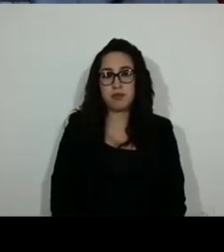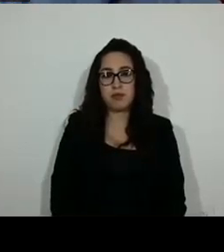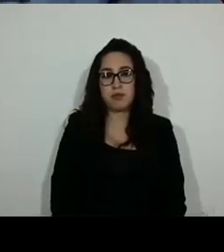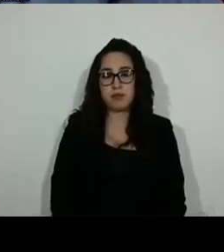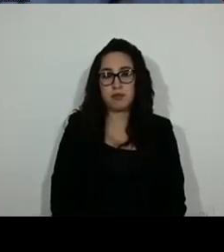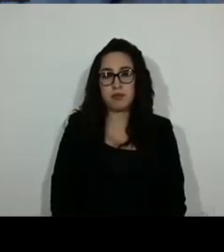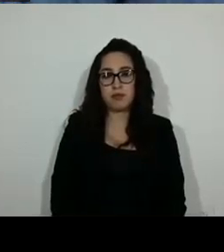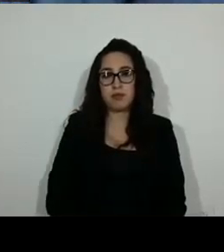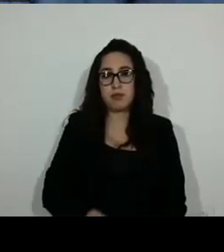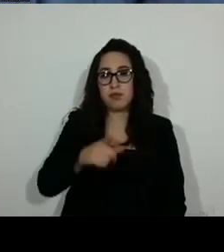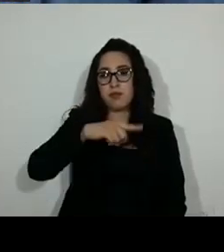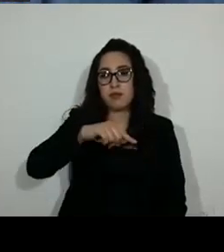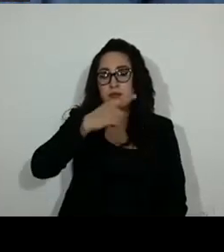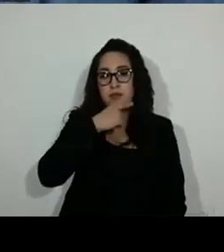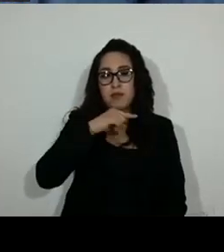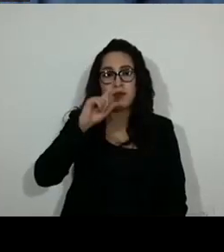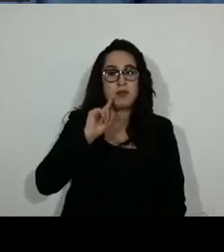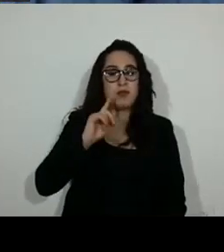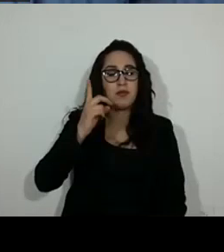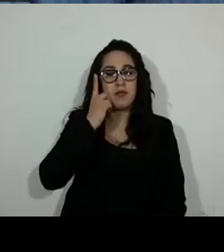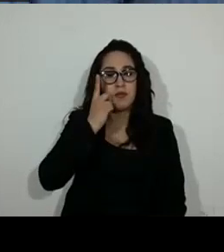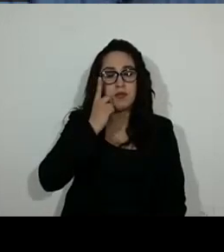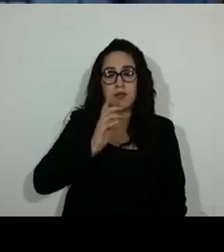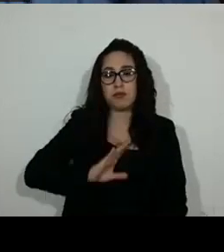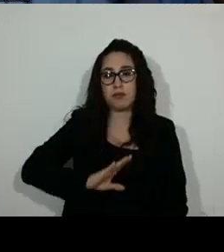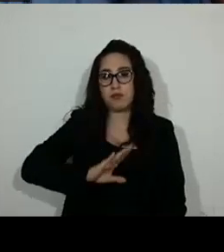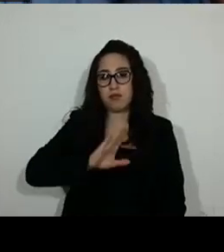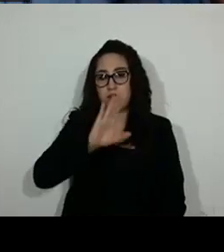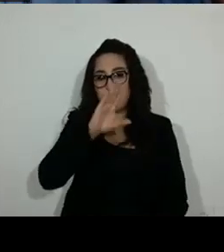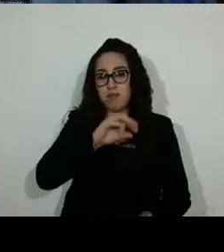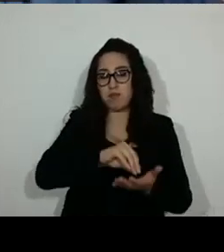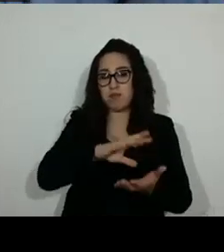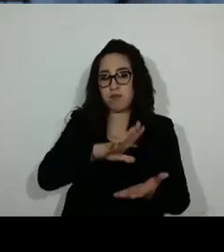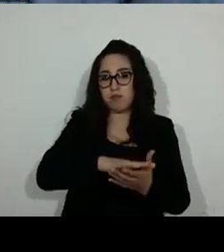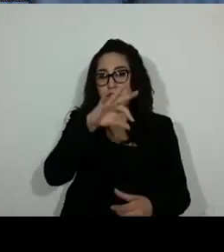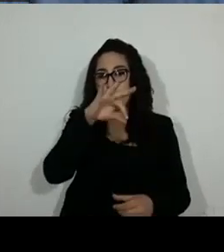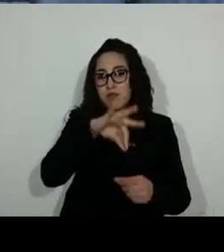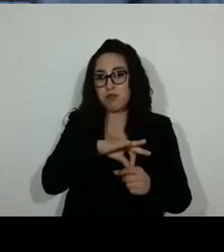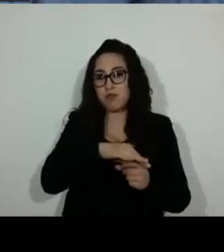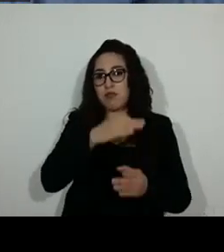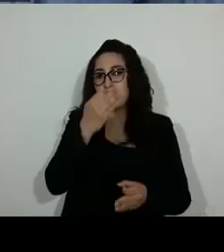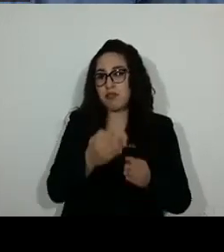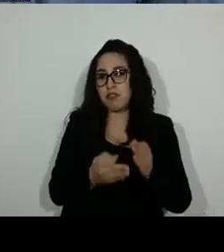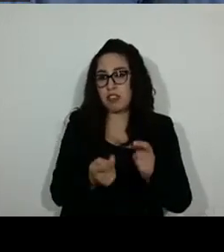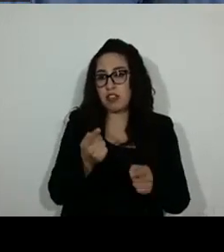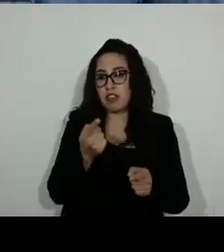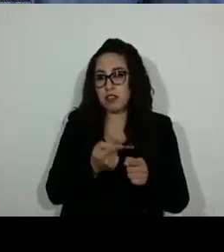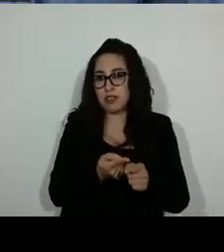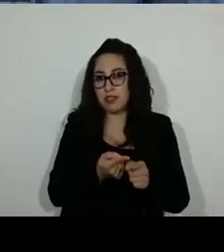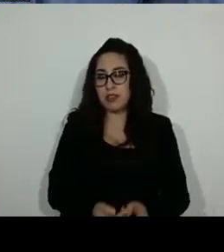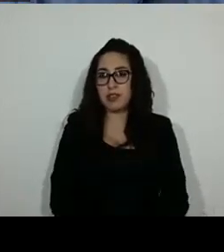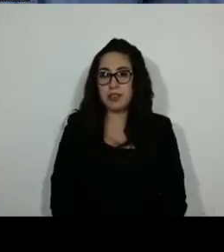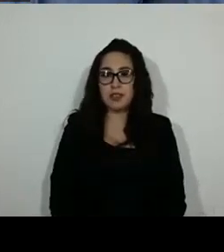¿Alguna otra diputada o diputado que haya faltado por emitir su voto?